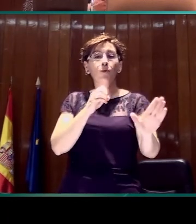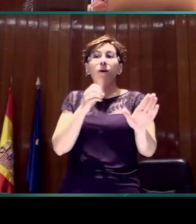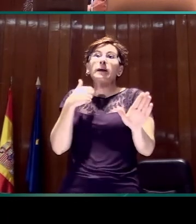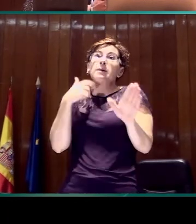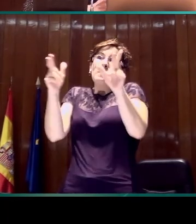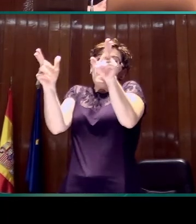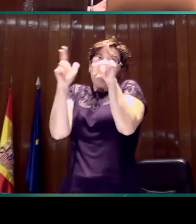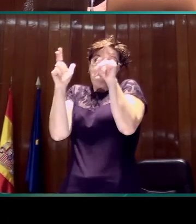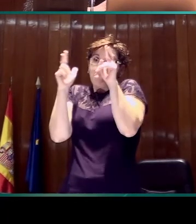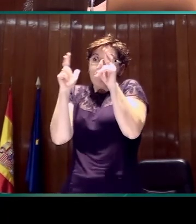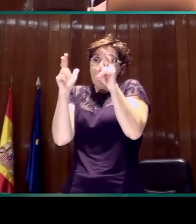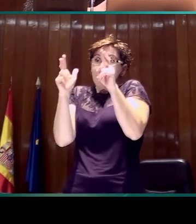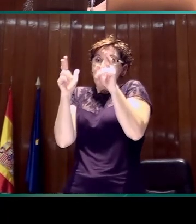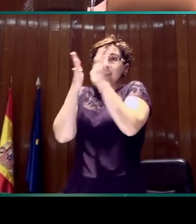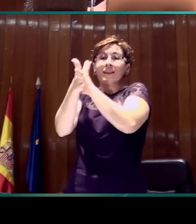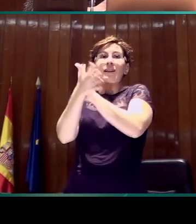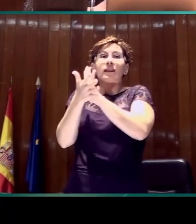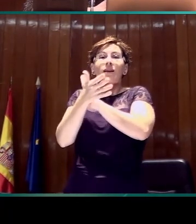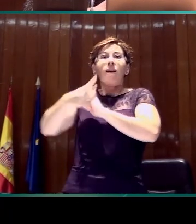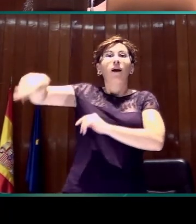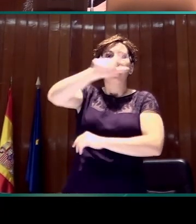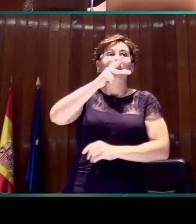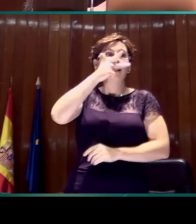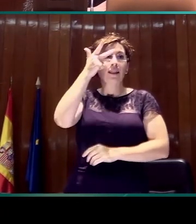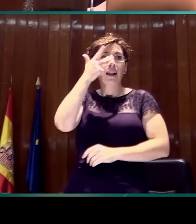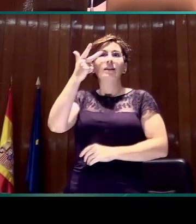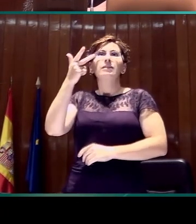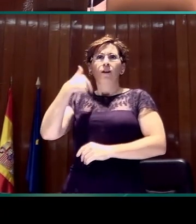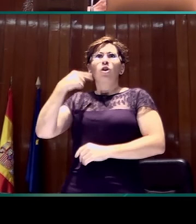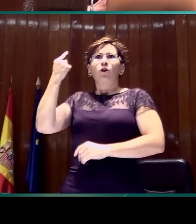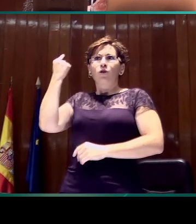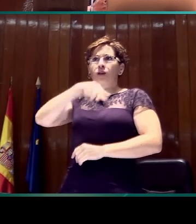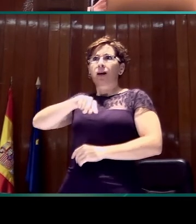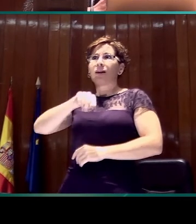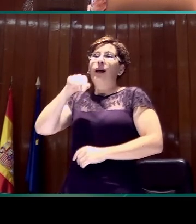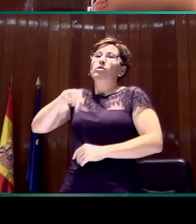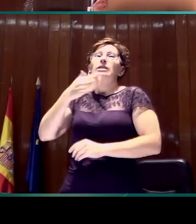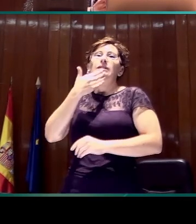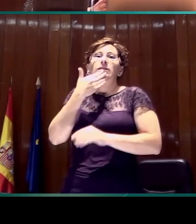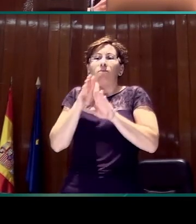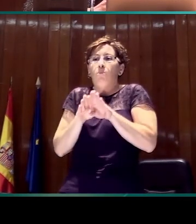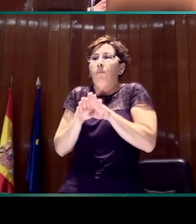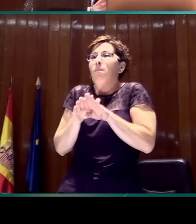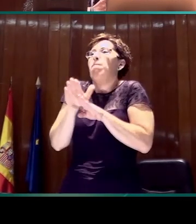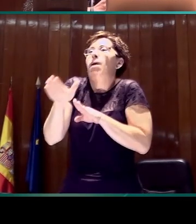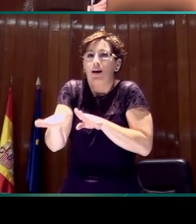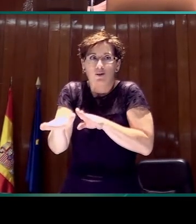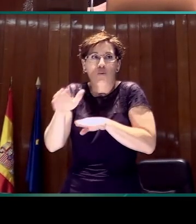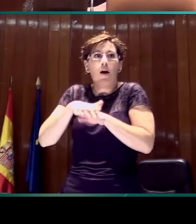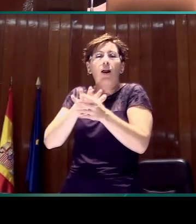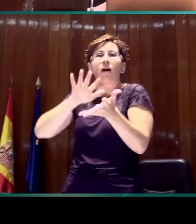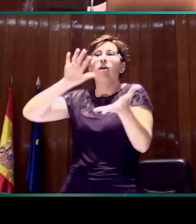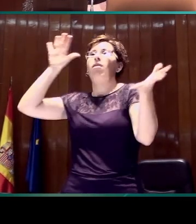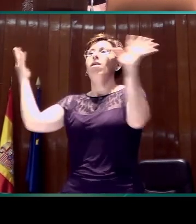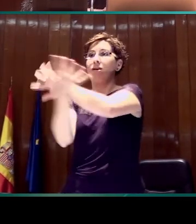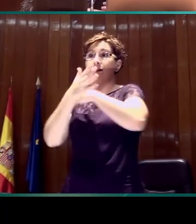información que se ha expuesto haya resultado de interés, sabiendo que supone solamente un primer paso en esa posible transformación